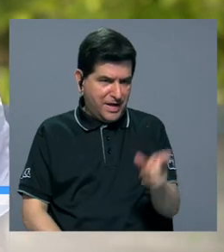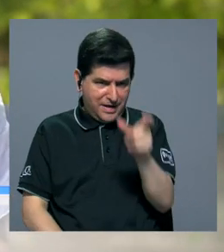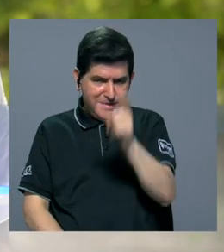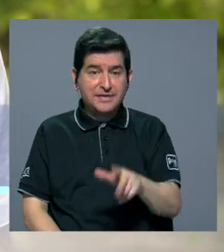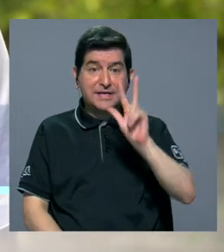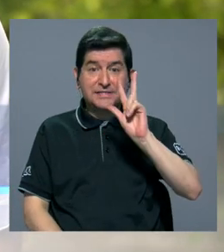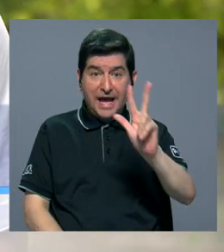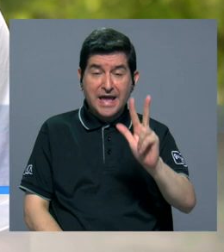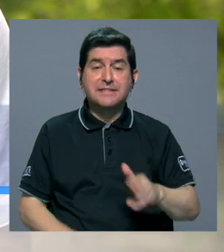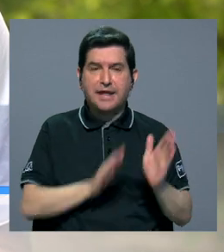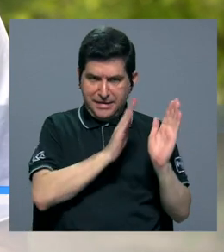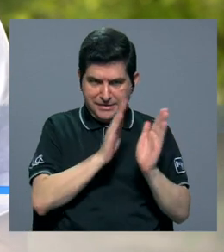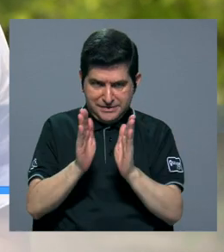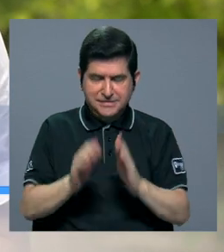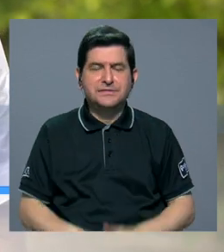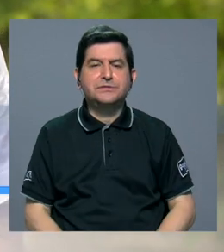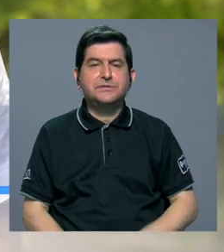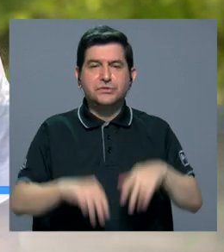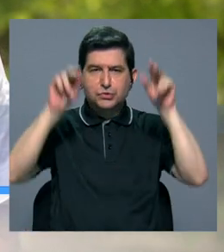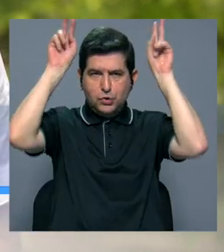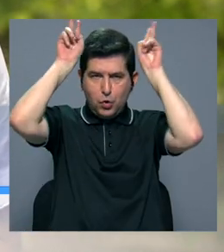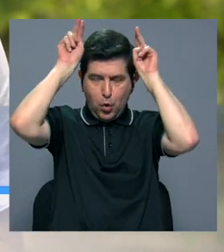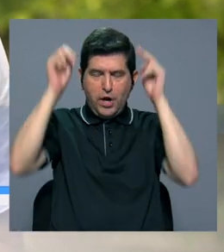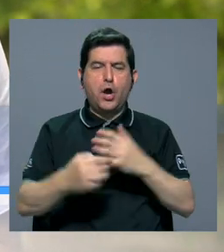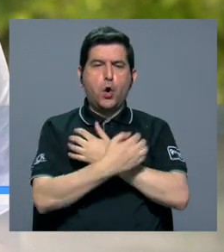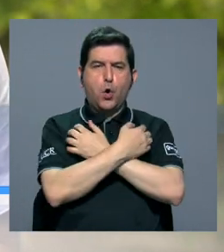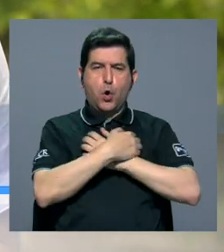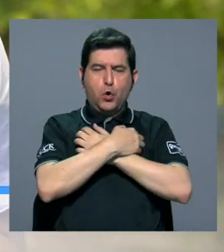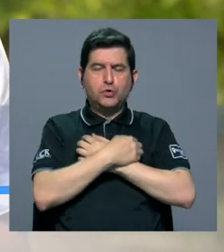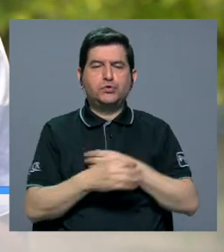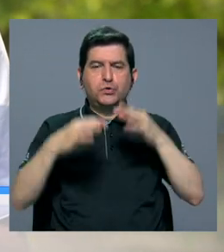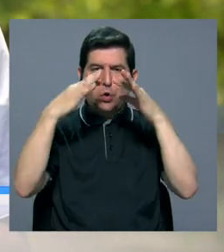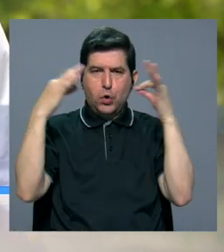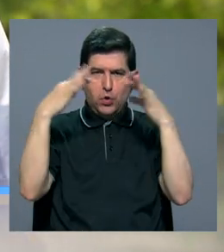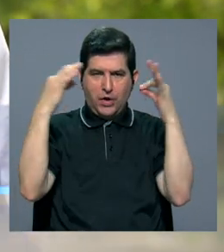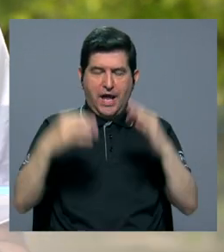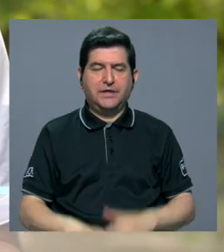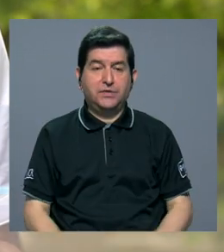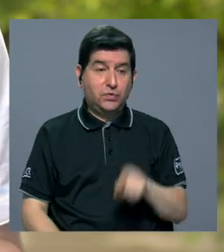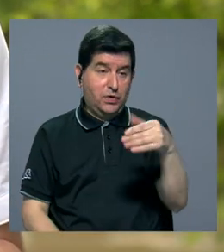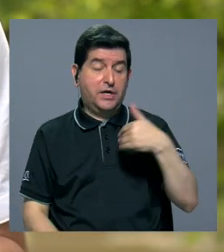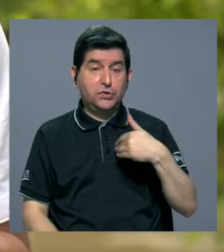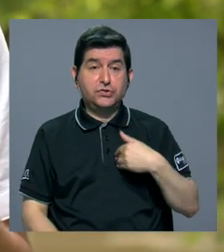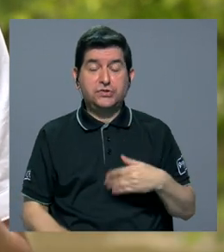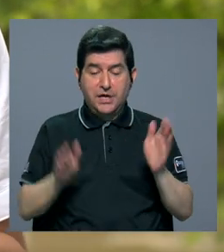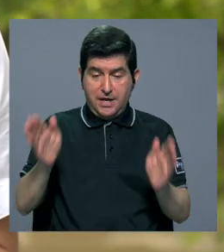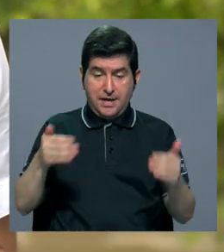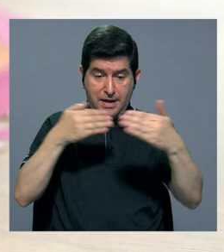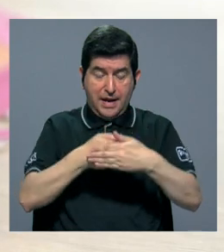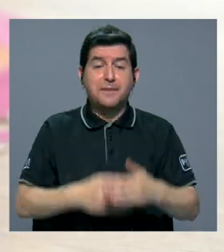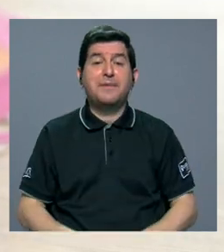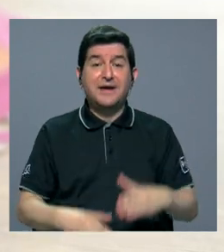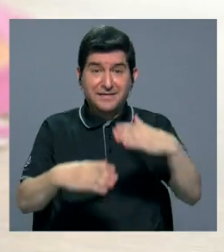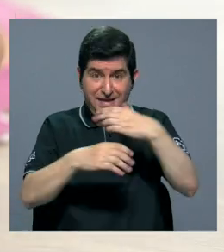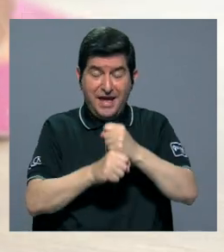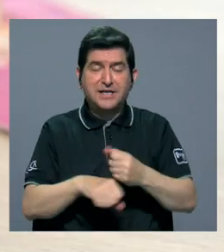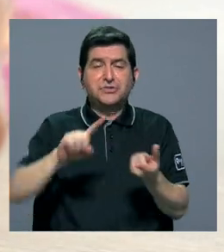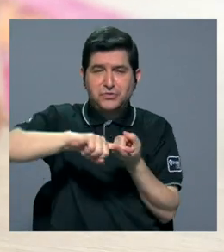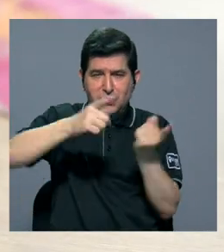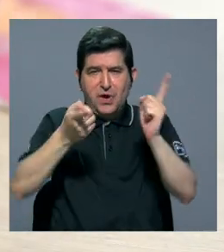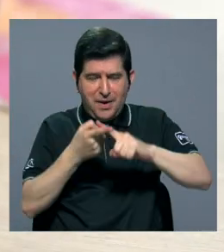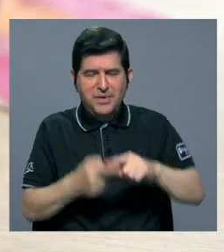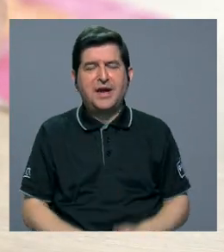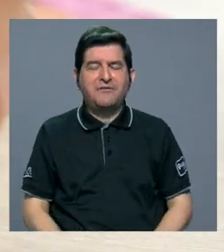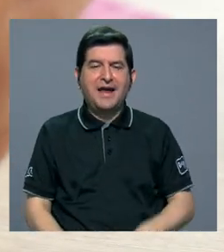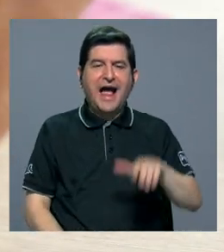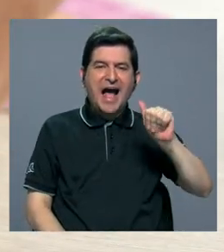que los niños pueden armar, son un conejo, un oso y un gato. Ellos tienen el empaque, el empaque de hecho es ecoamigable, es a partir